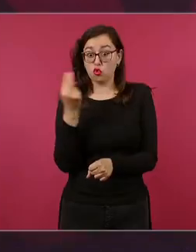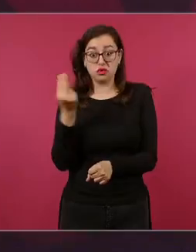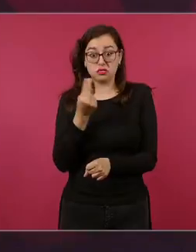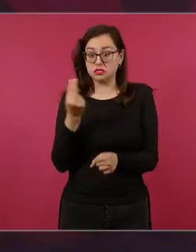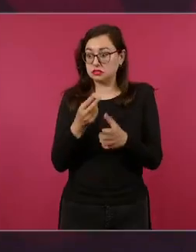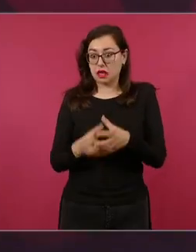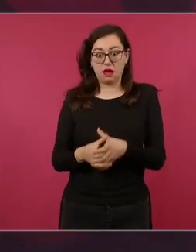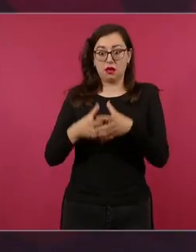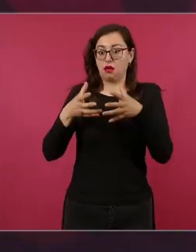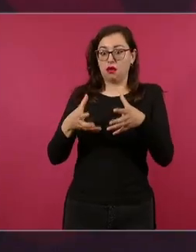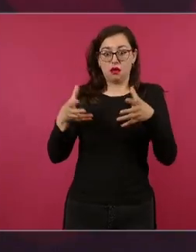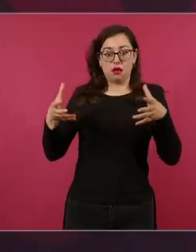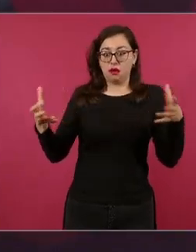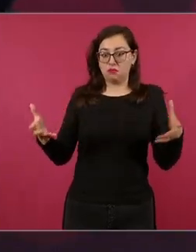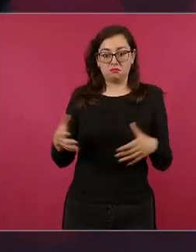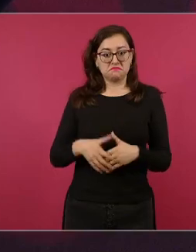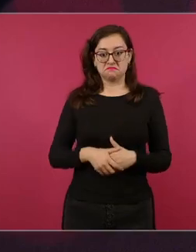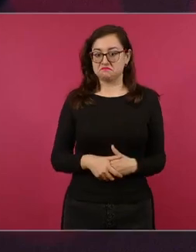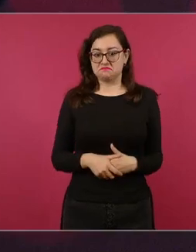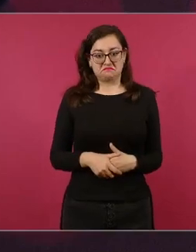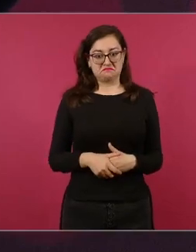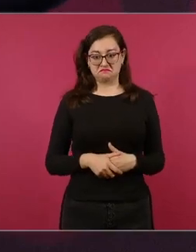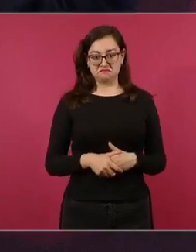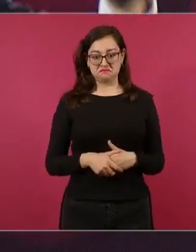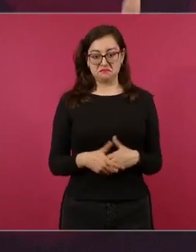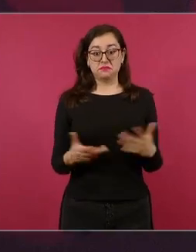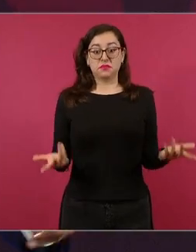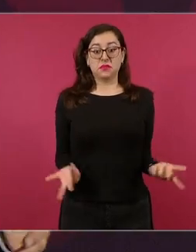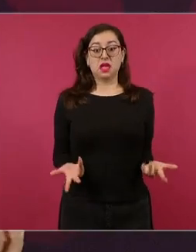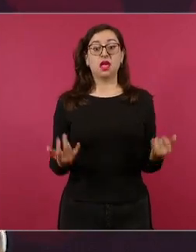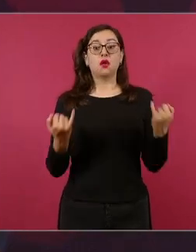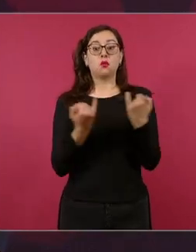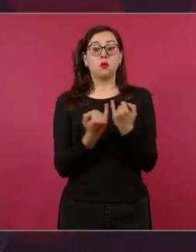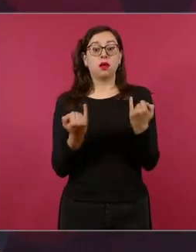ayer hablábamos no pagaban impuestos los de arriba